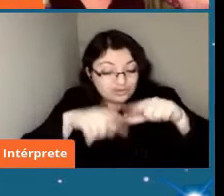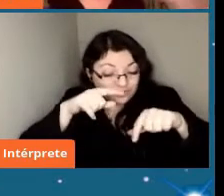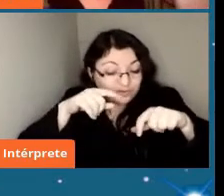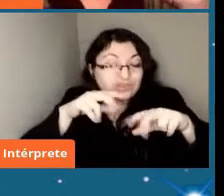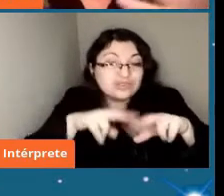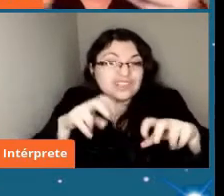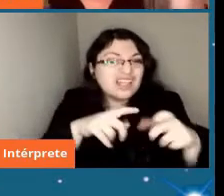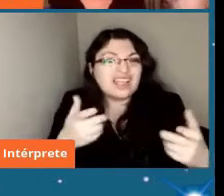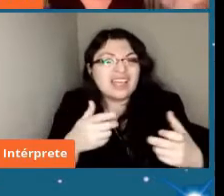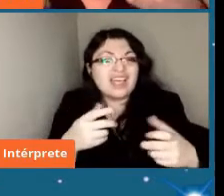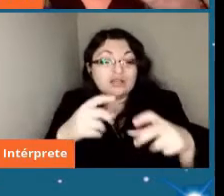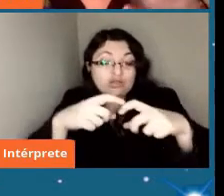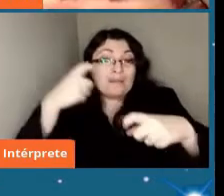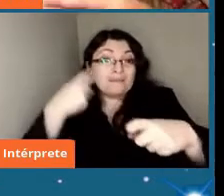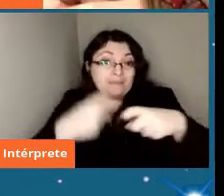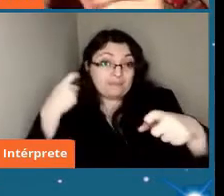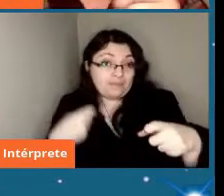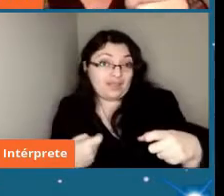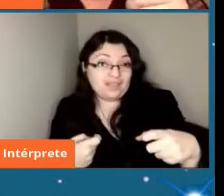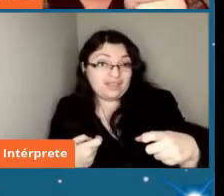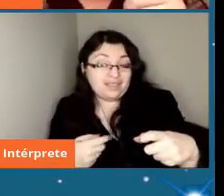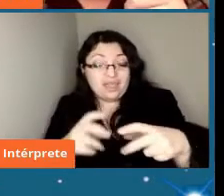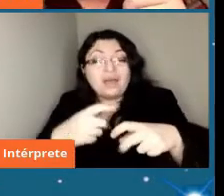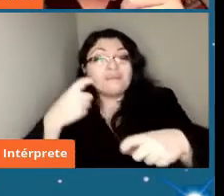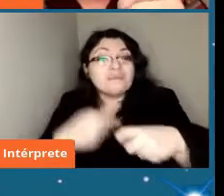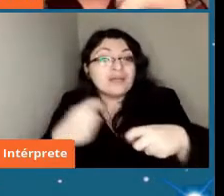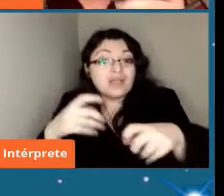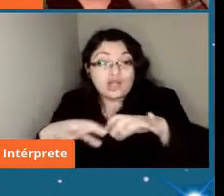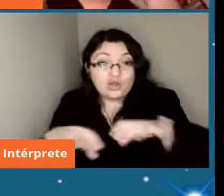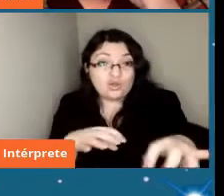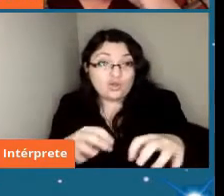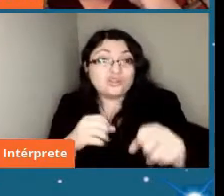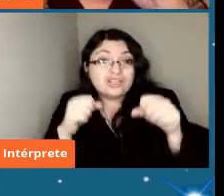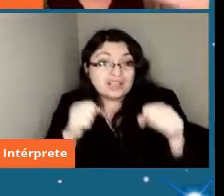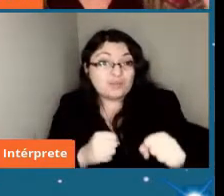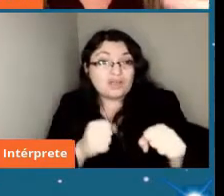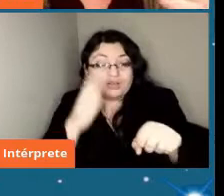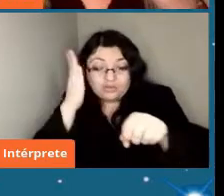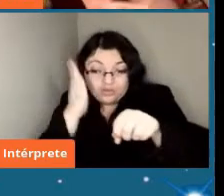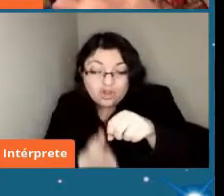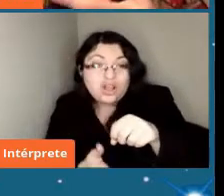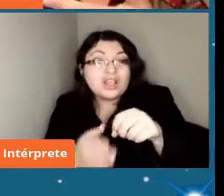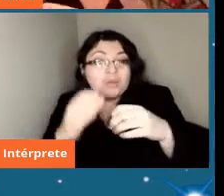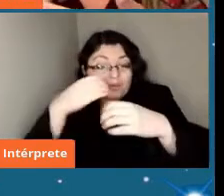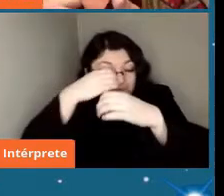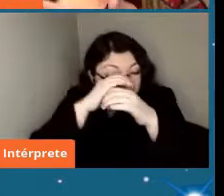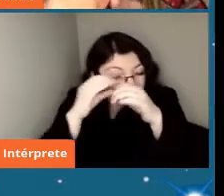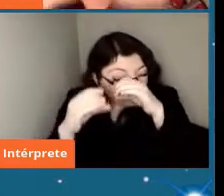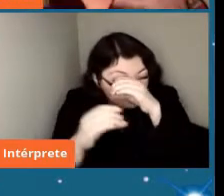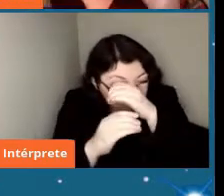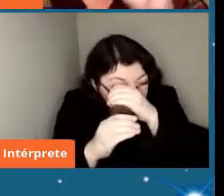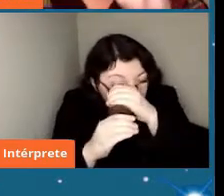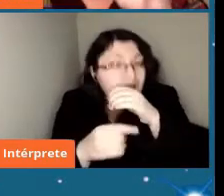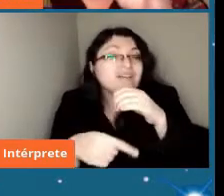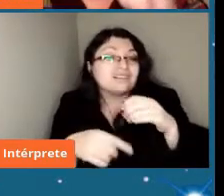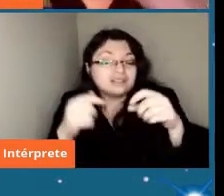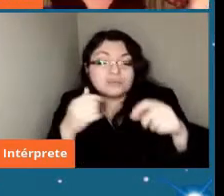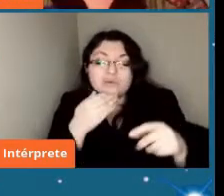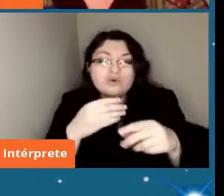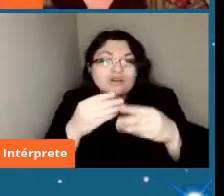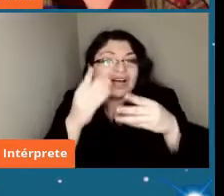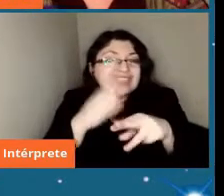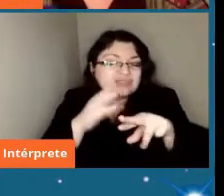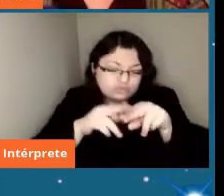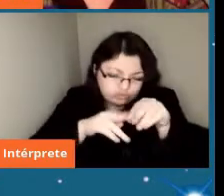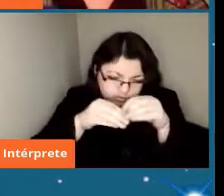rocas materiales que se pueden cortar que se pueden mirar en microscopio que se pueden pulverizar y llevar